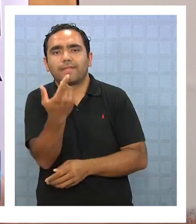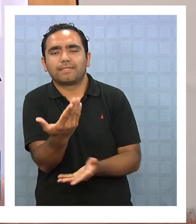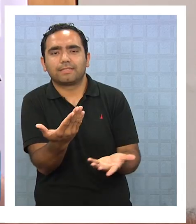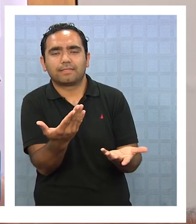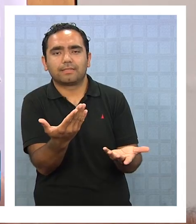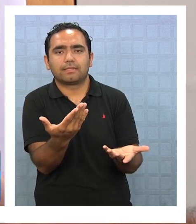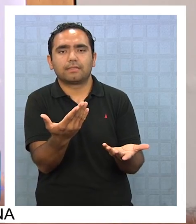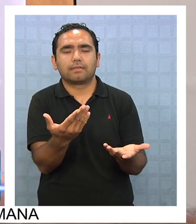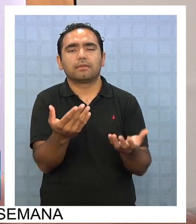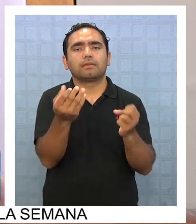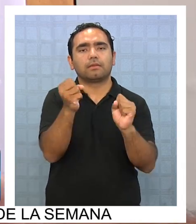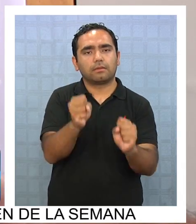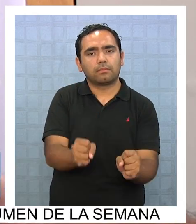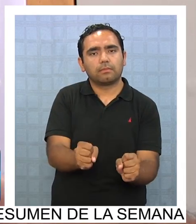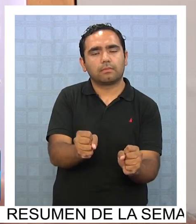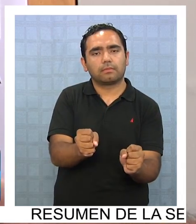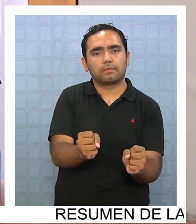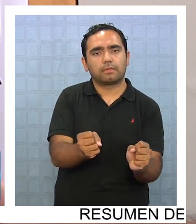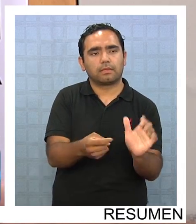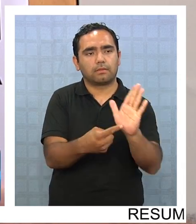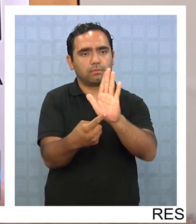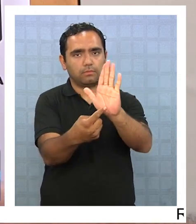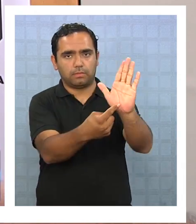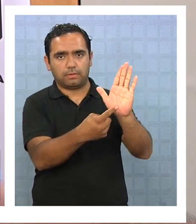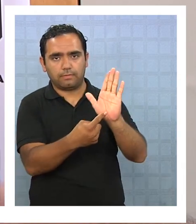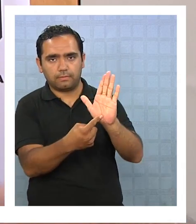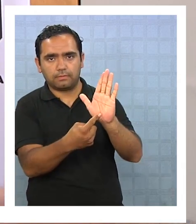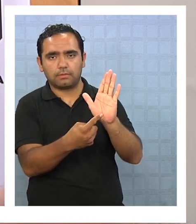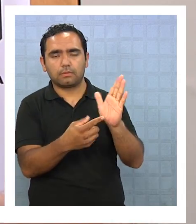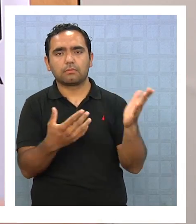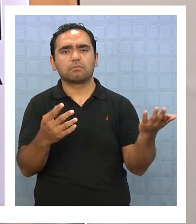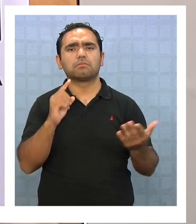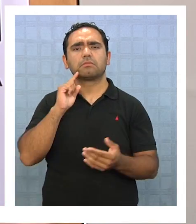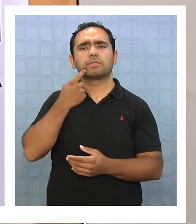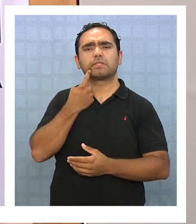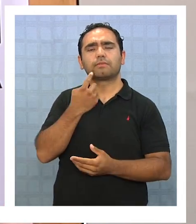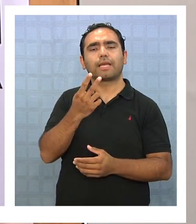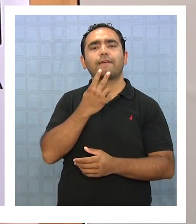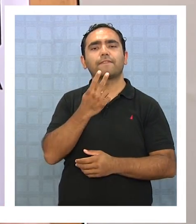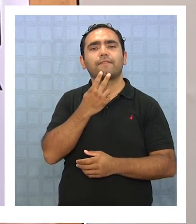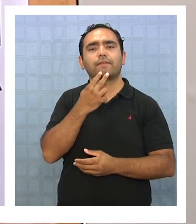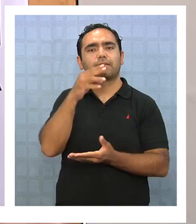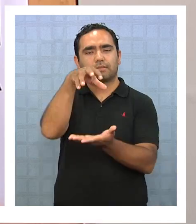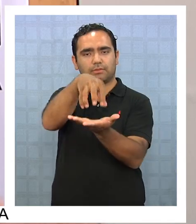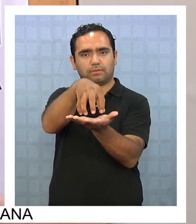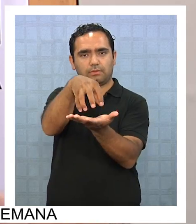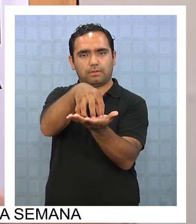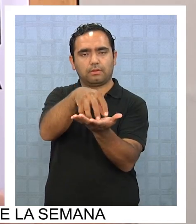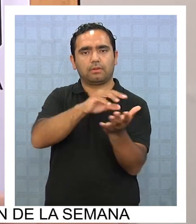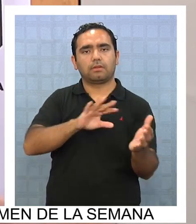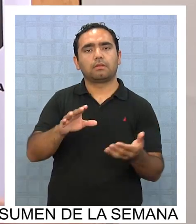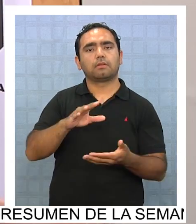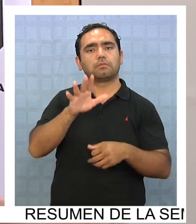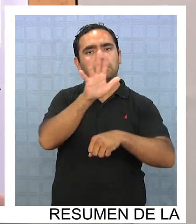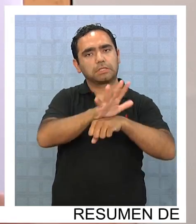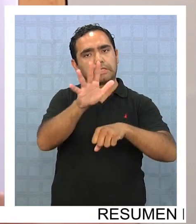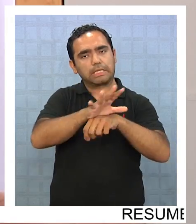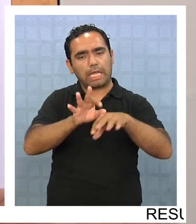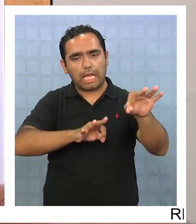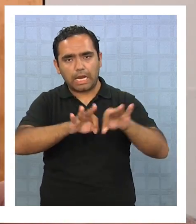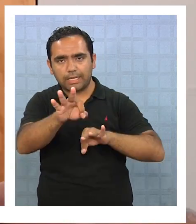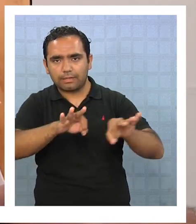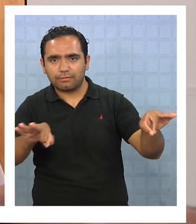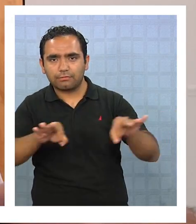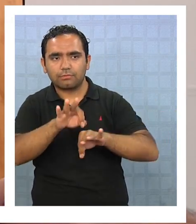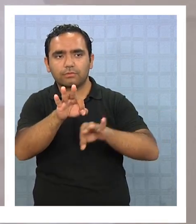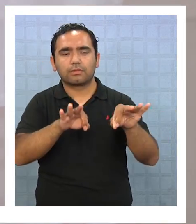o de poner de manifiesto lo que significa vivir en la ciudad. Nuestro Festival de Cine y Arquitectura en